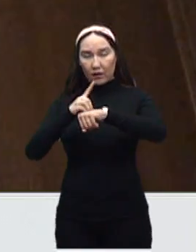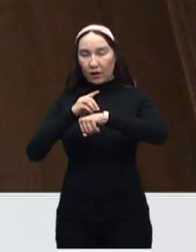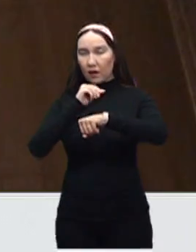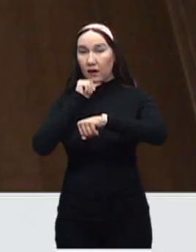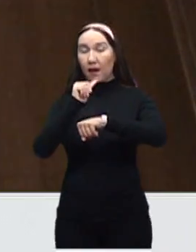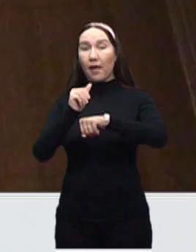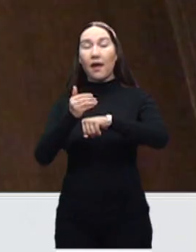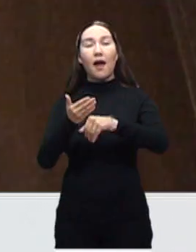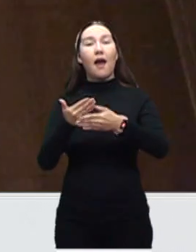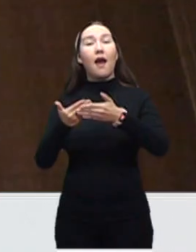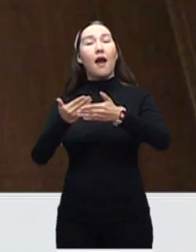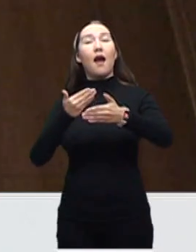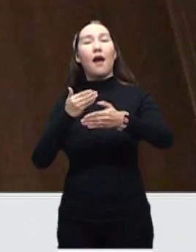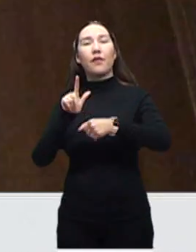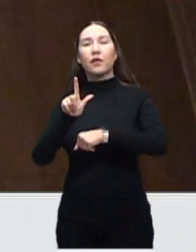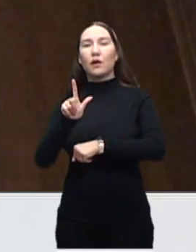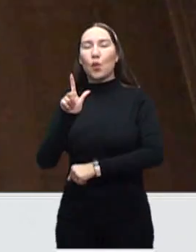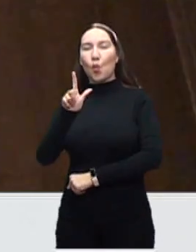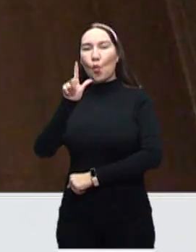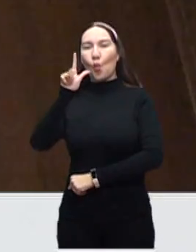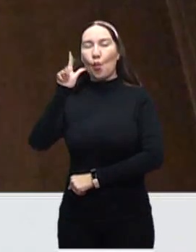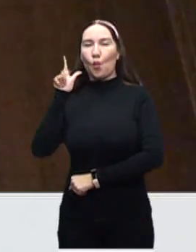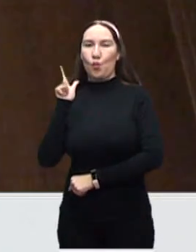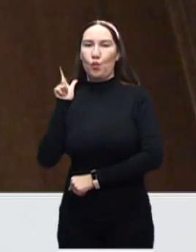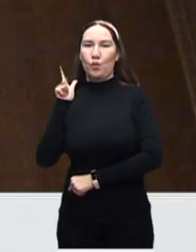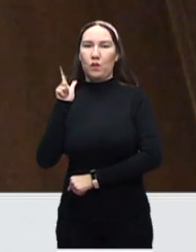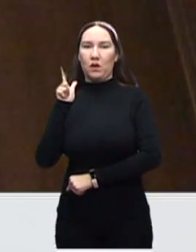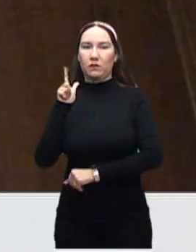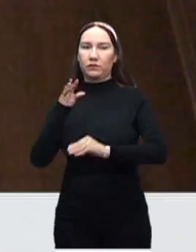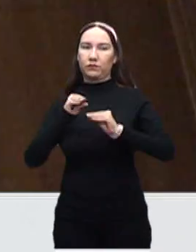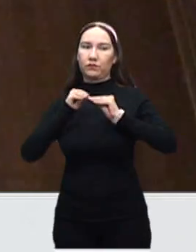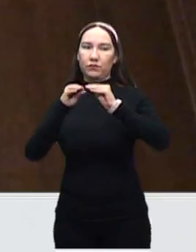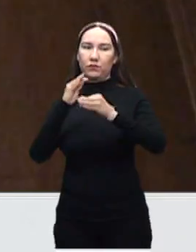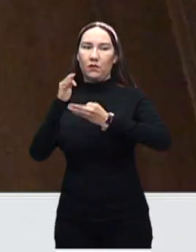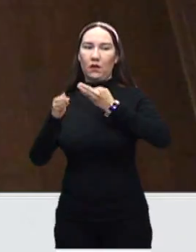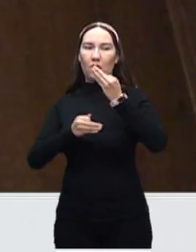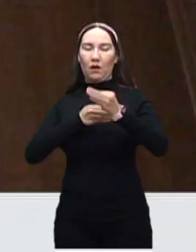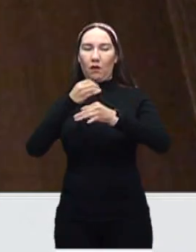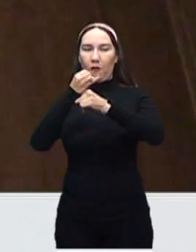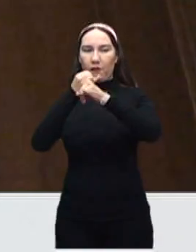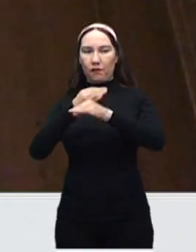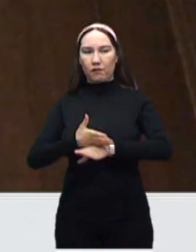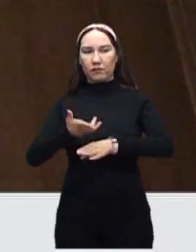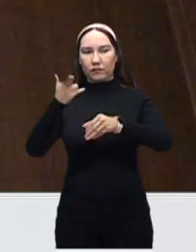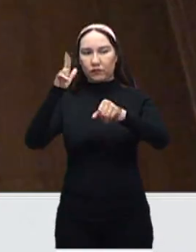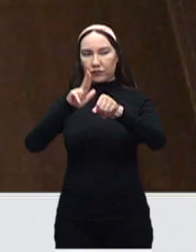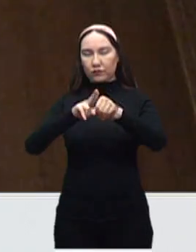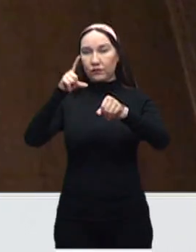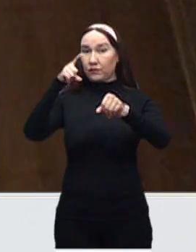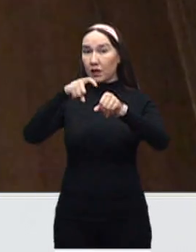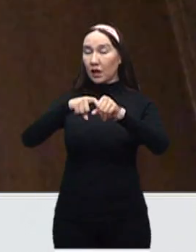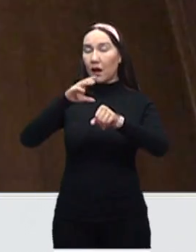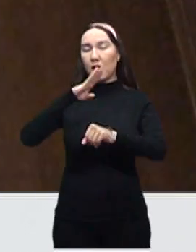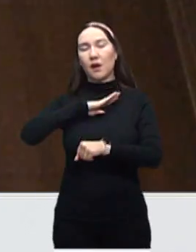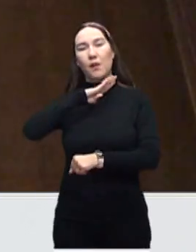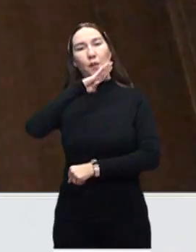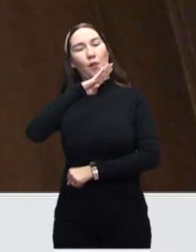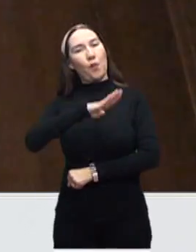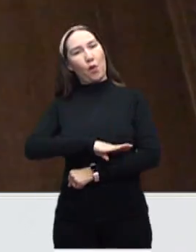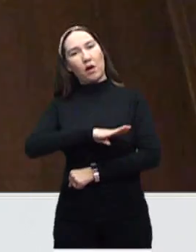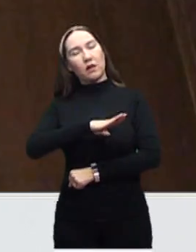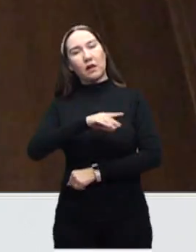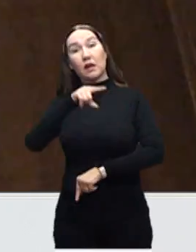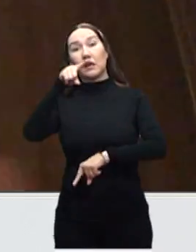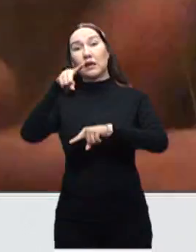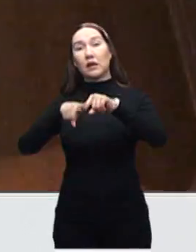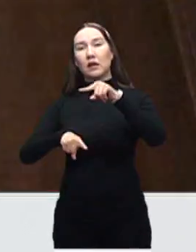y, desde luego, la tendencia de los casos de las hospitalizaciones y las defunciones, descontando diez